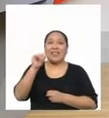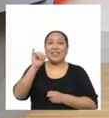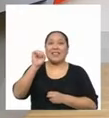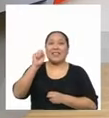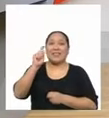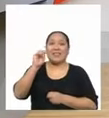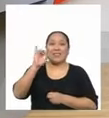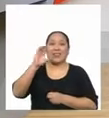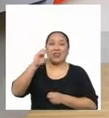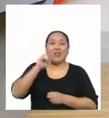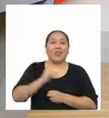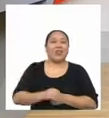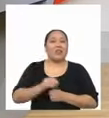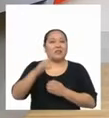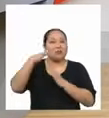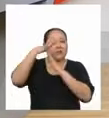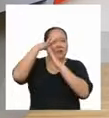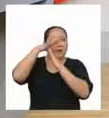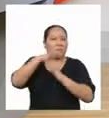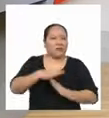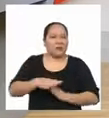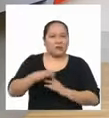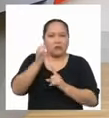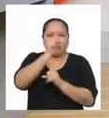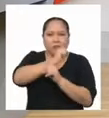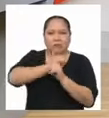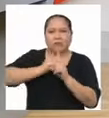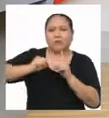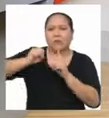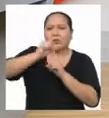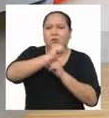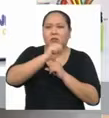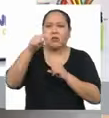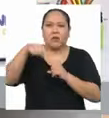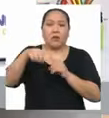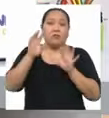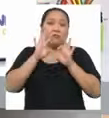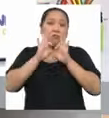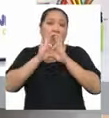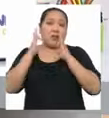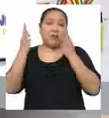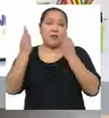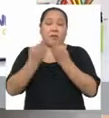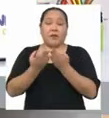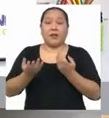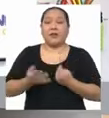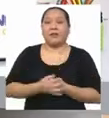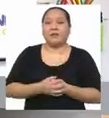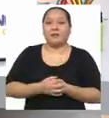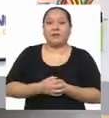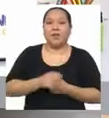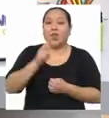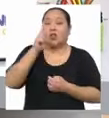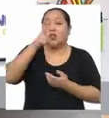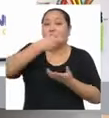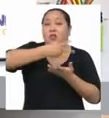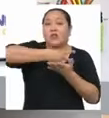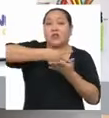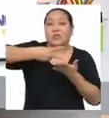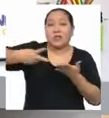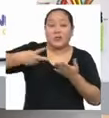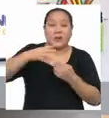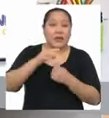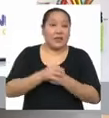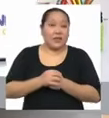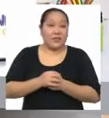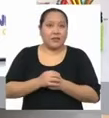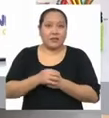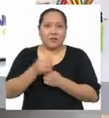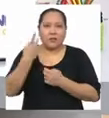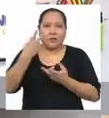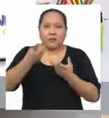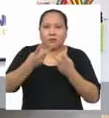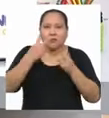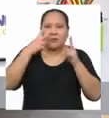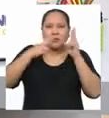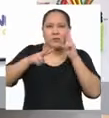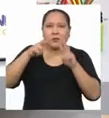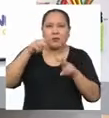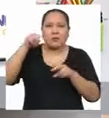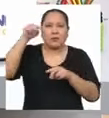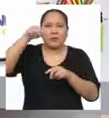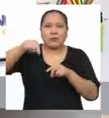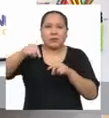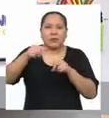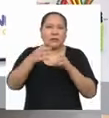discriminación en el entorno social y familiar Han sido dos semanas en las que nos hemos servido de estas